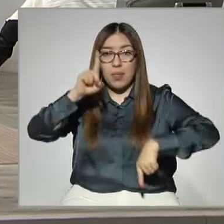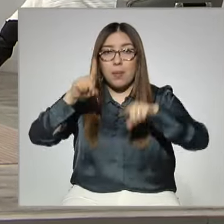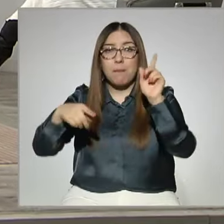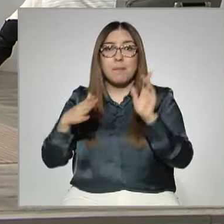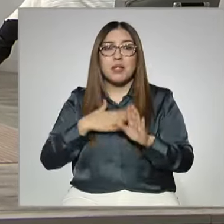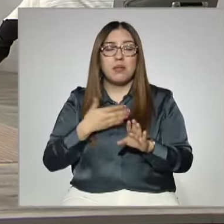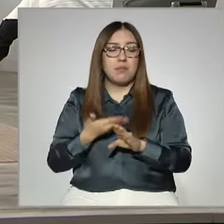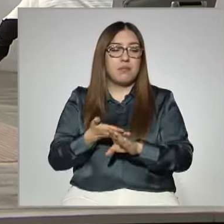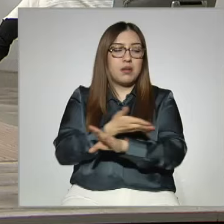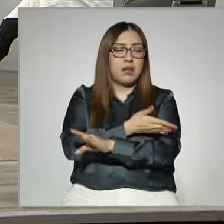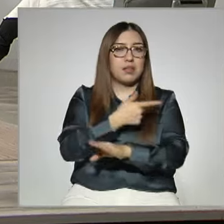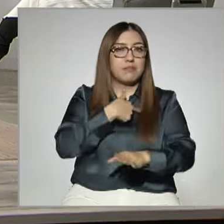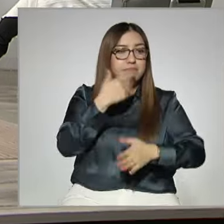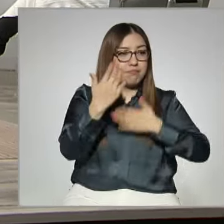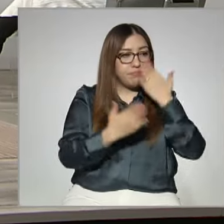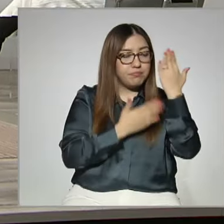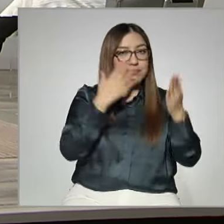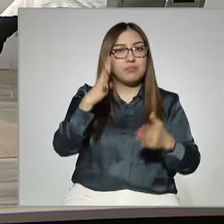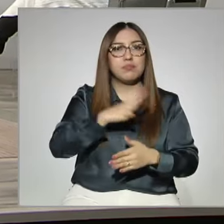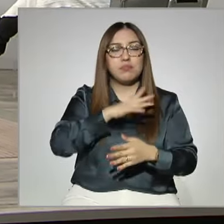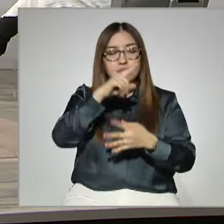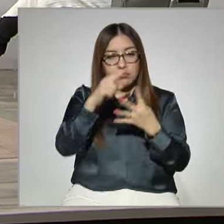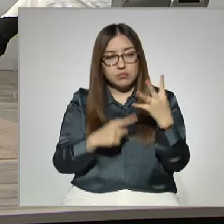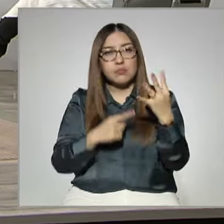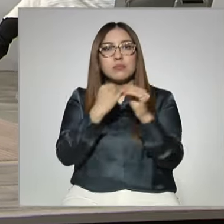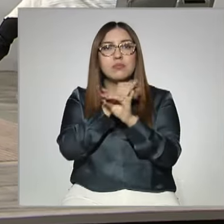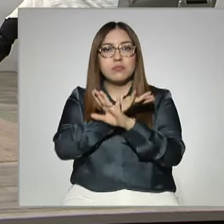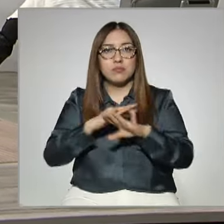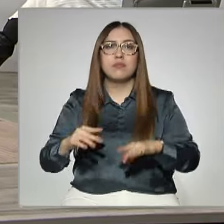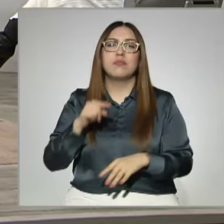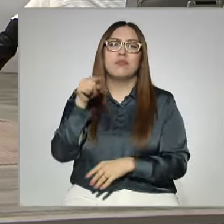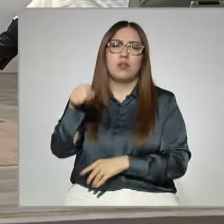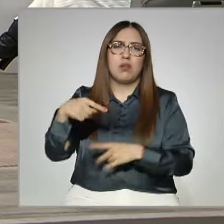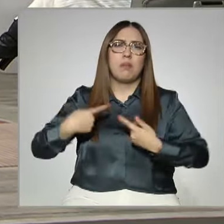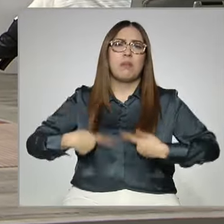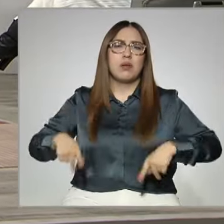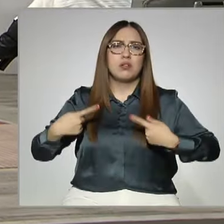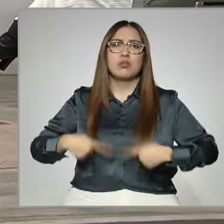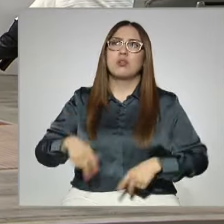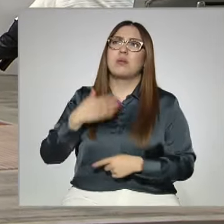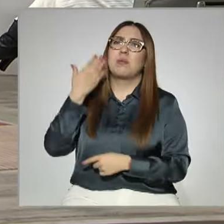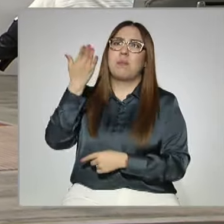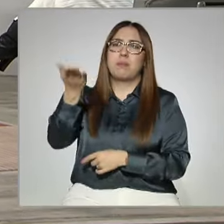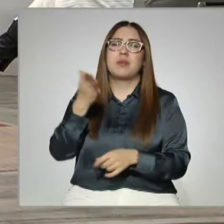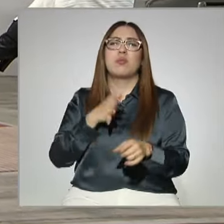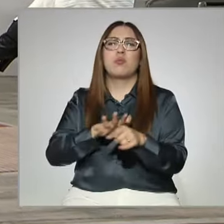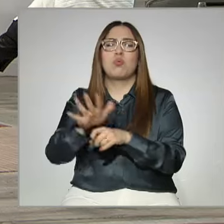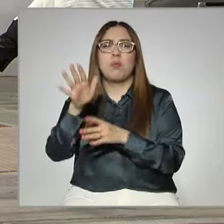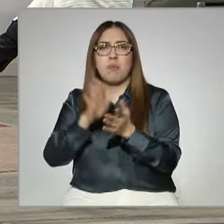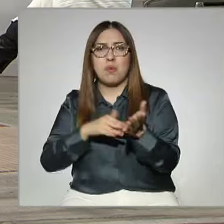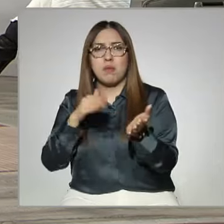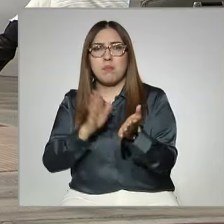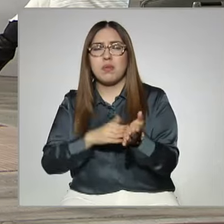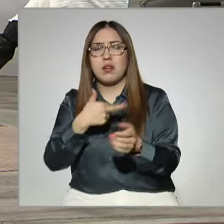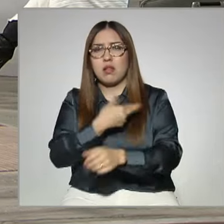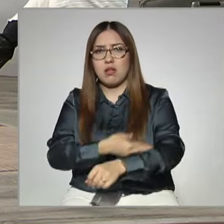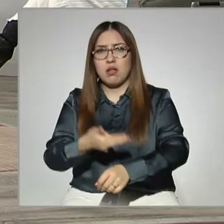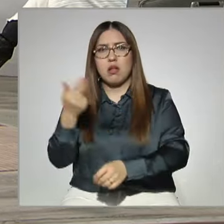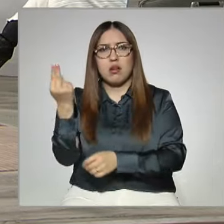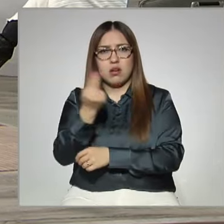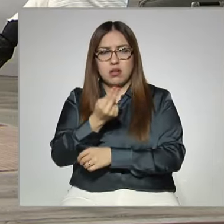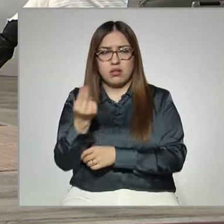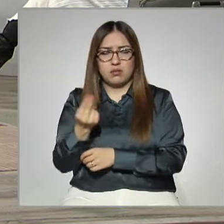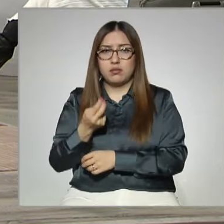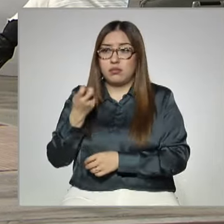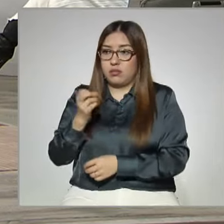existen las opciones y la información para que esa persona pueda solicitar el documento que sea necesario y pueda continuar con los Se pueden